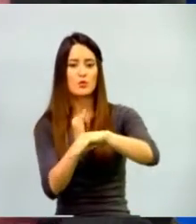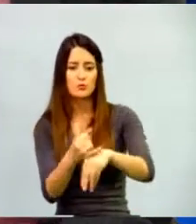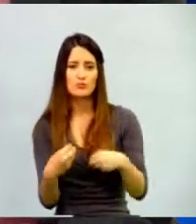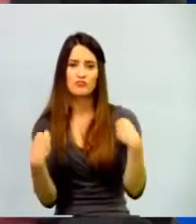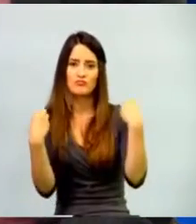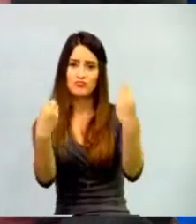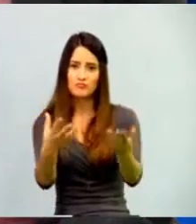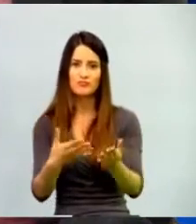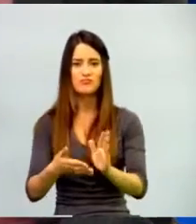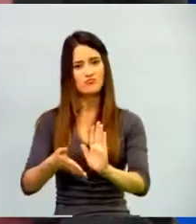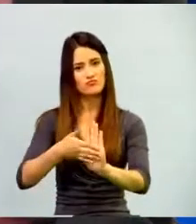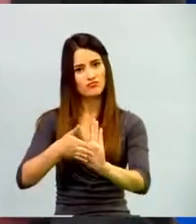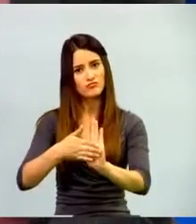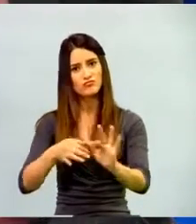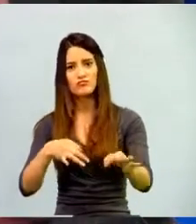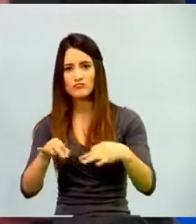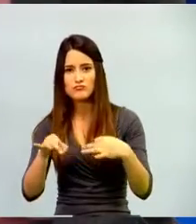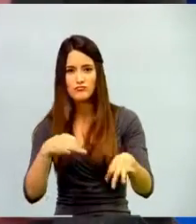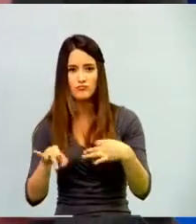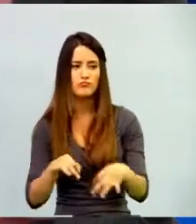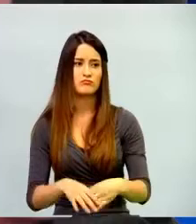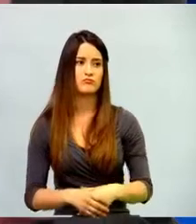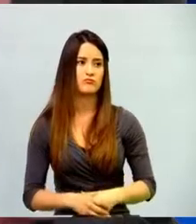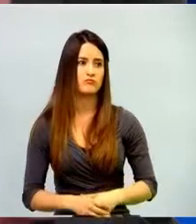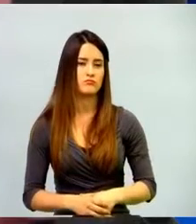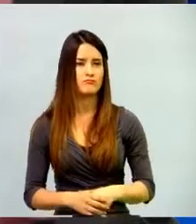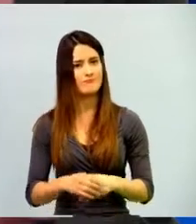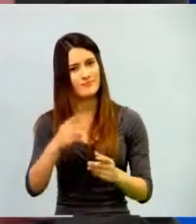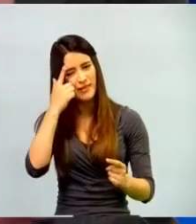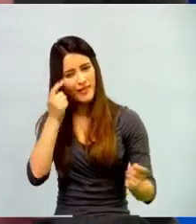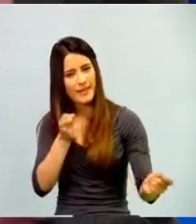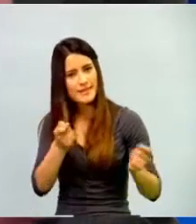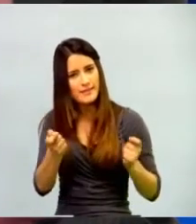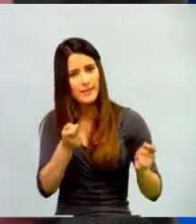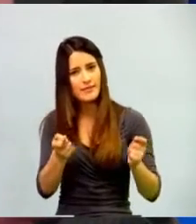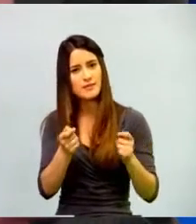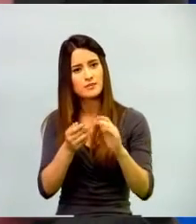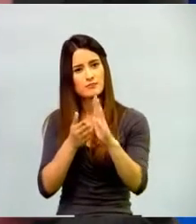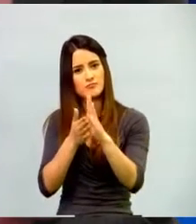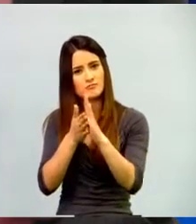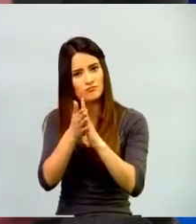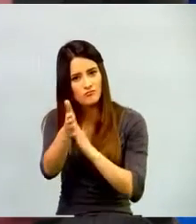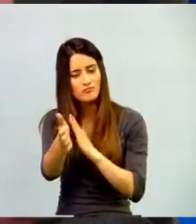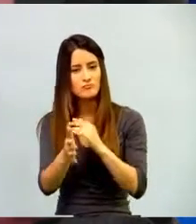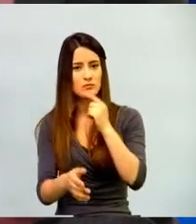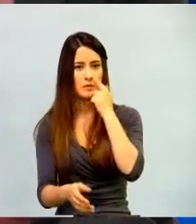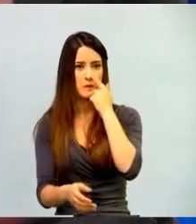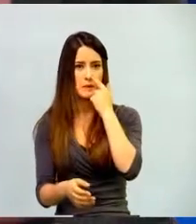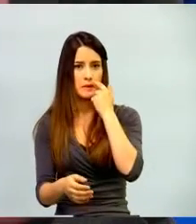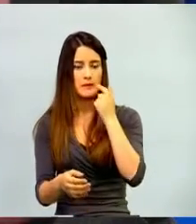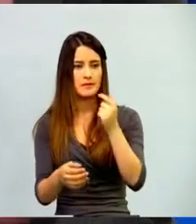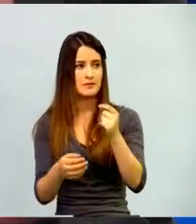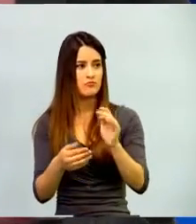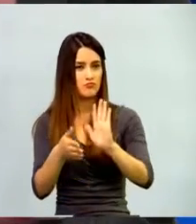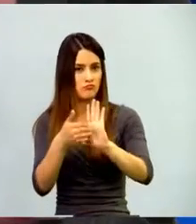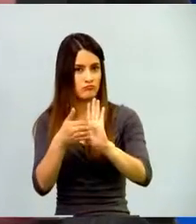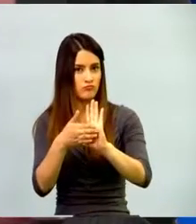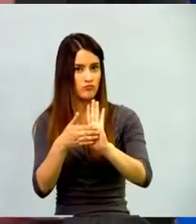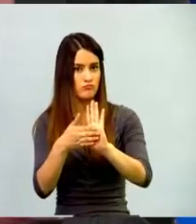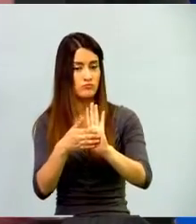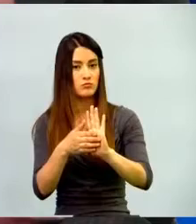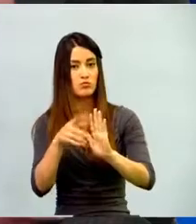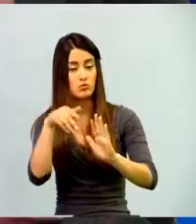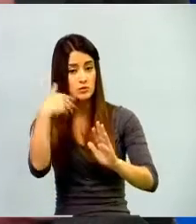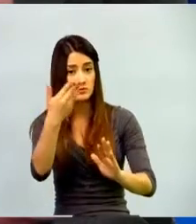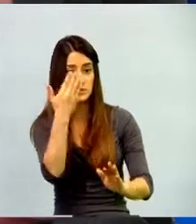justificándolos de una manera, bueno, primero estratégica, y creo que decirlo, que esto sea viable, que la